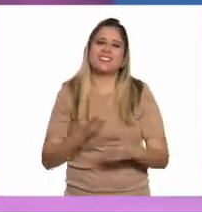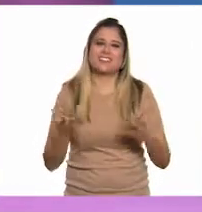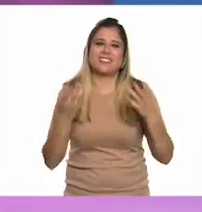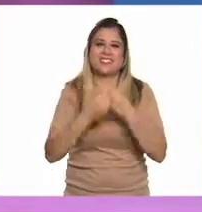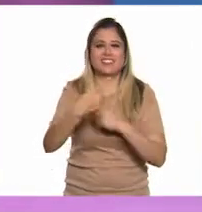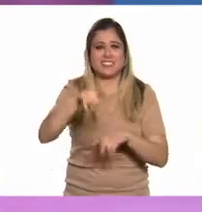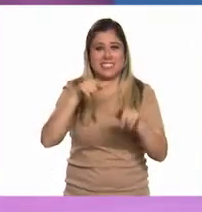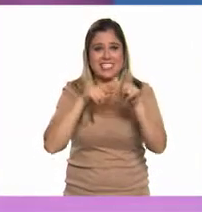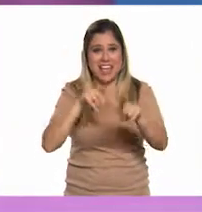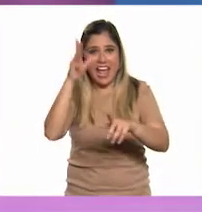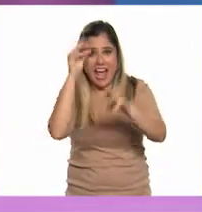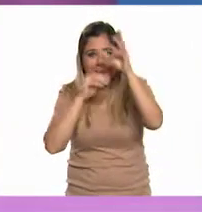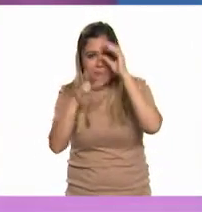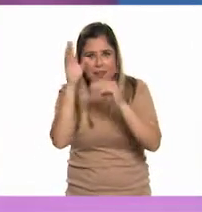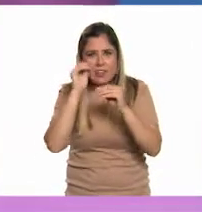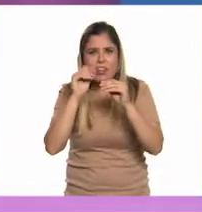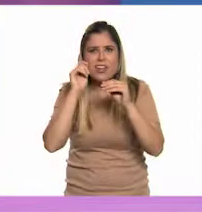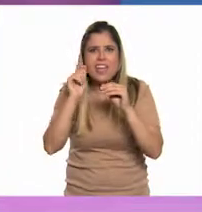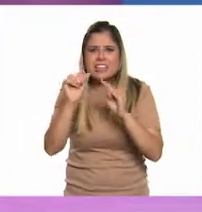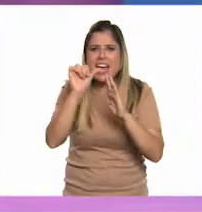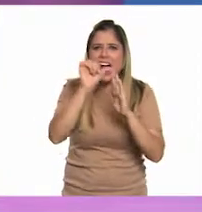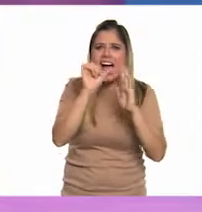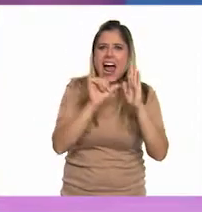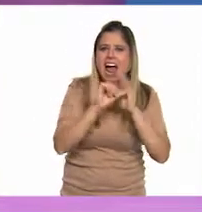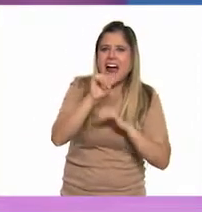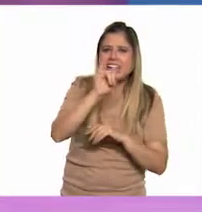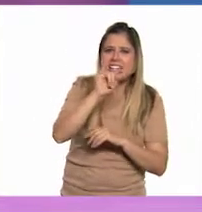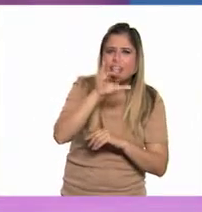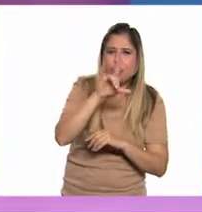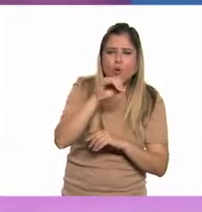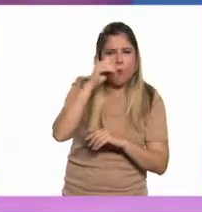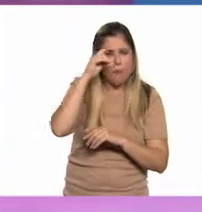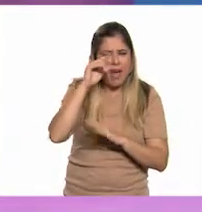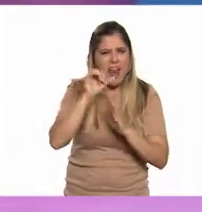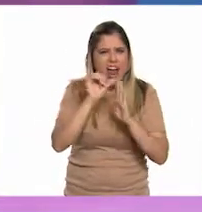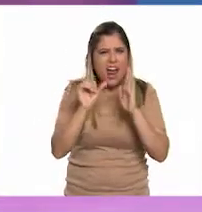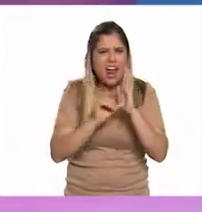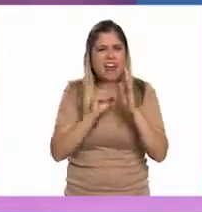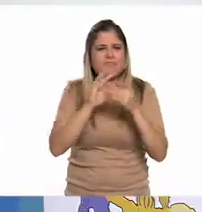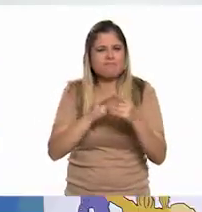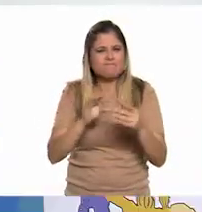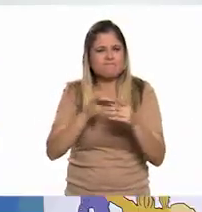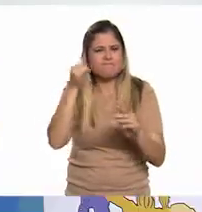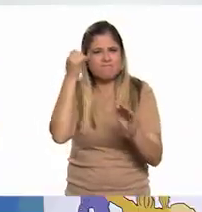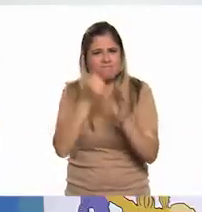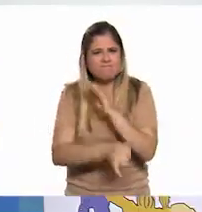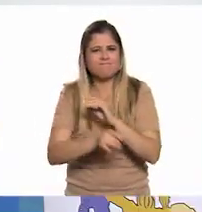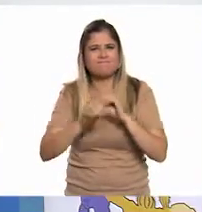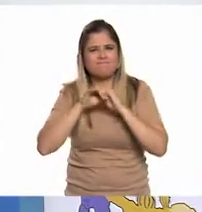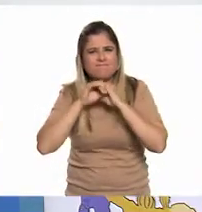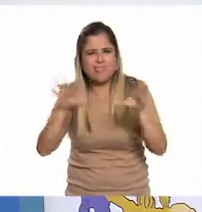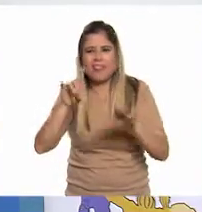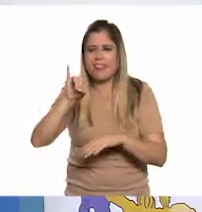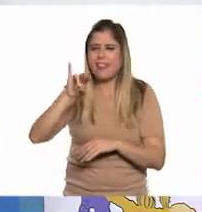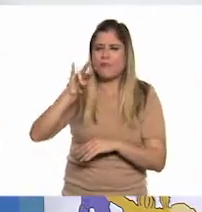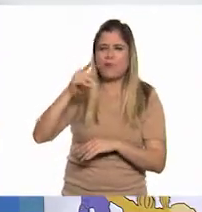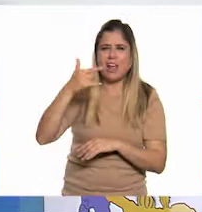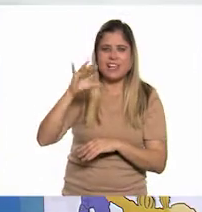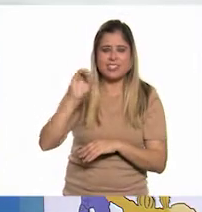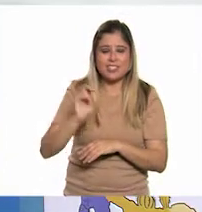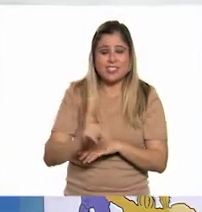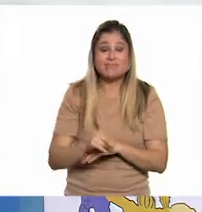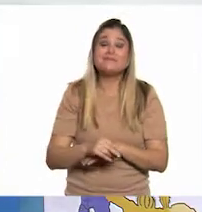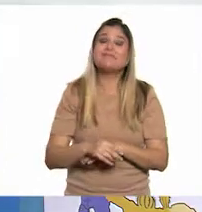seguir aprendiendo sobre los artículos de divulgación. Muy bien, muy bien, Tony. Juan Carlos, pues